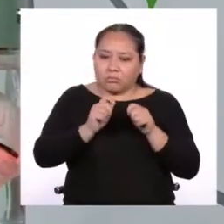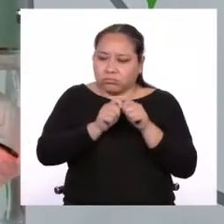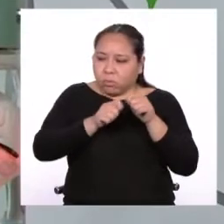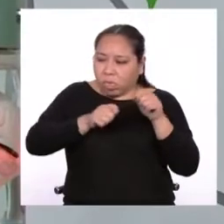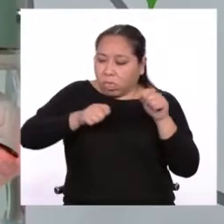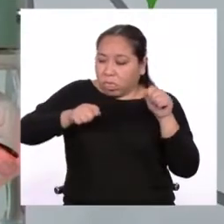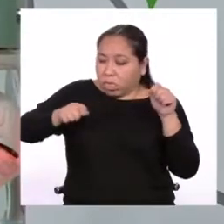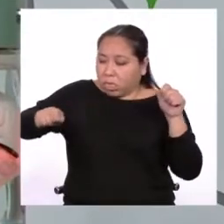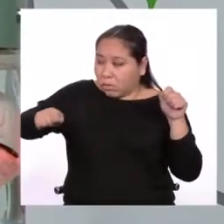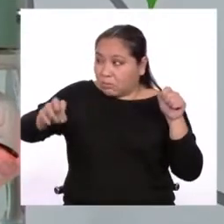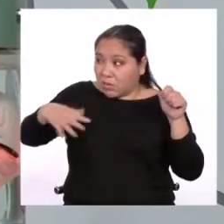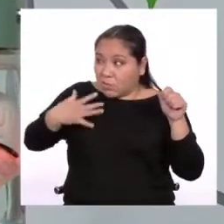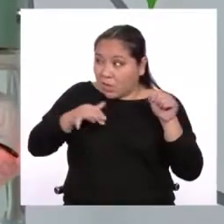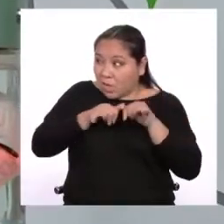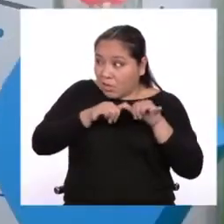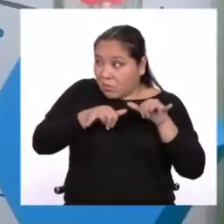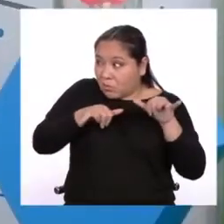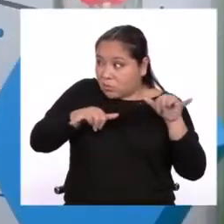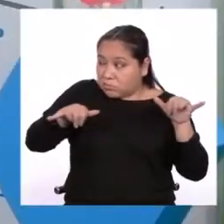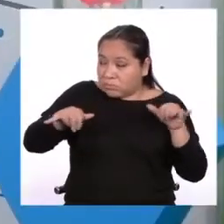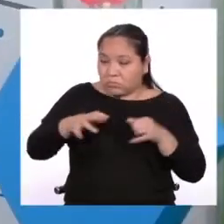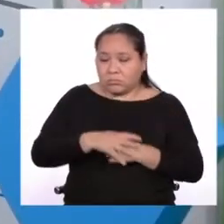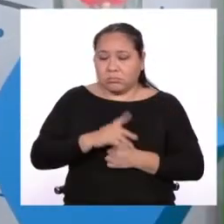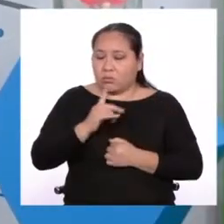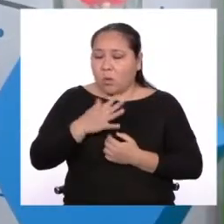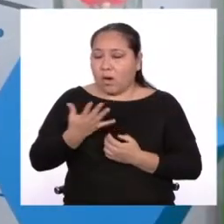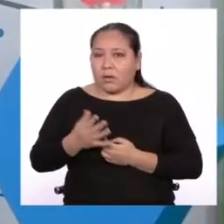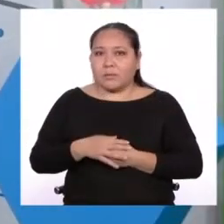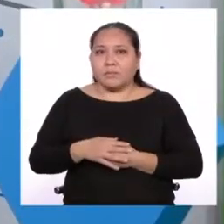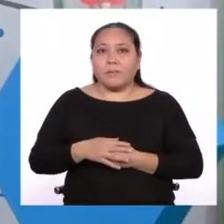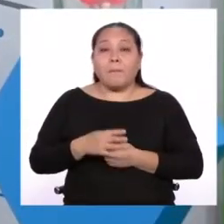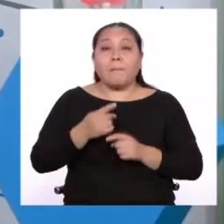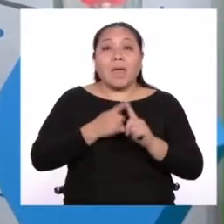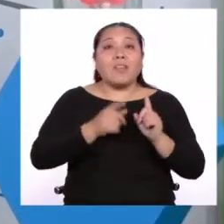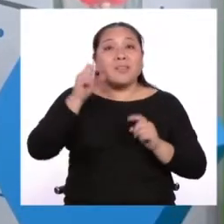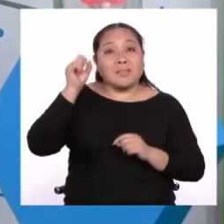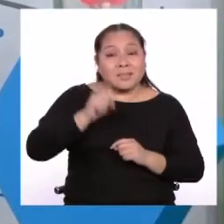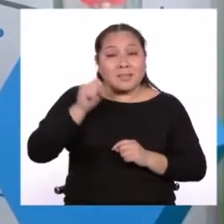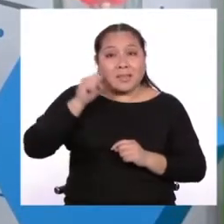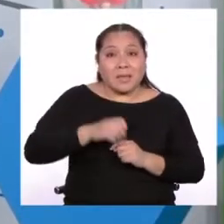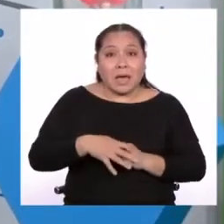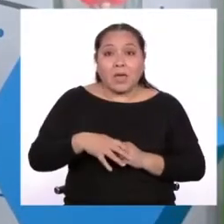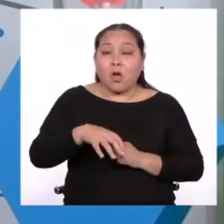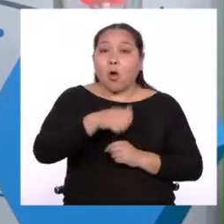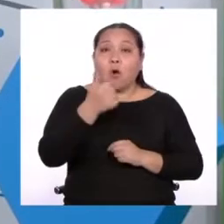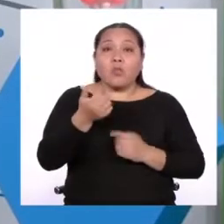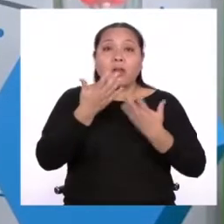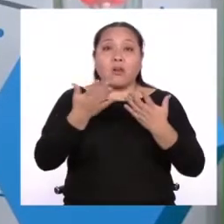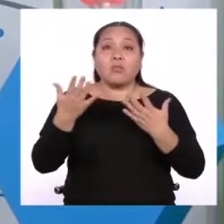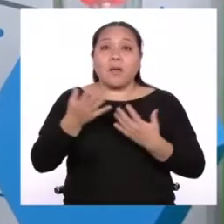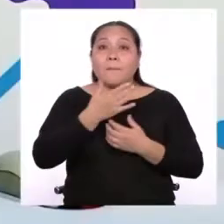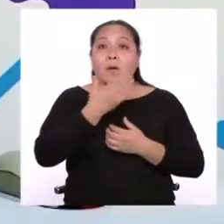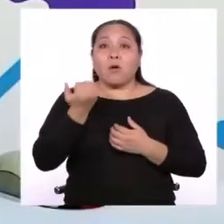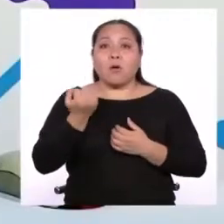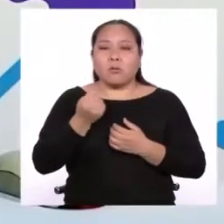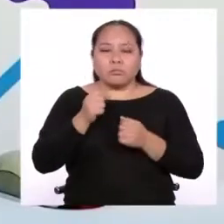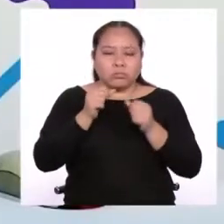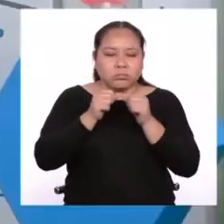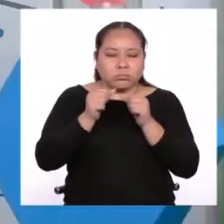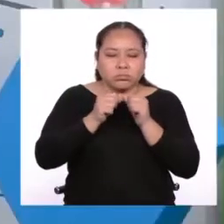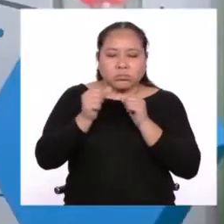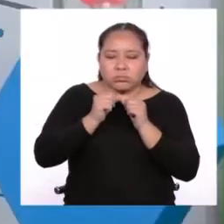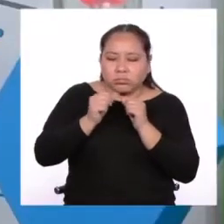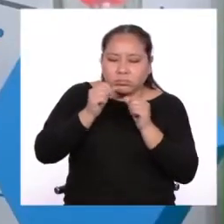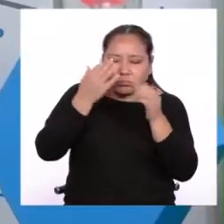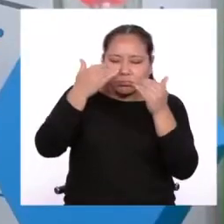como para medir la tierra. Lo que sí existe es una herramienta aún mejor que se llama cálculo. Y fue